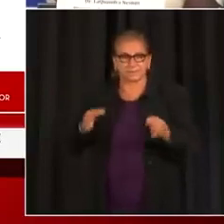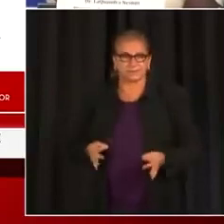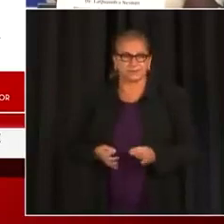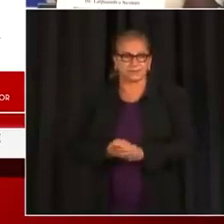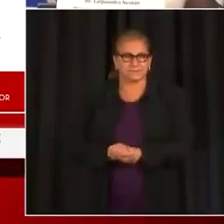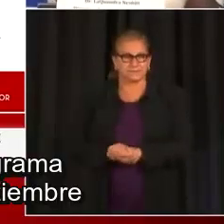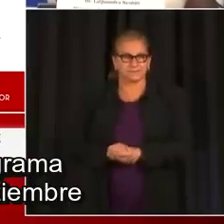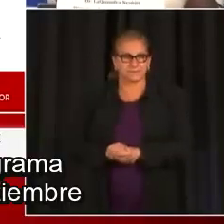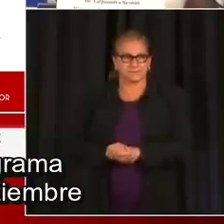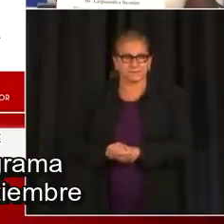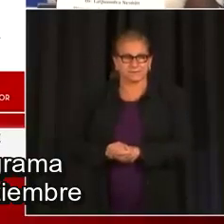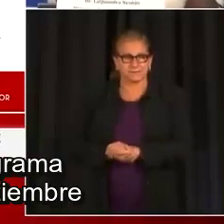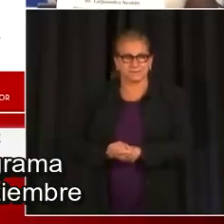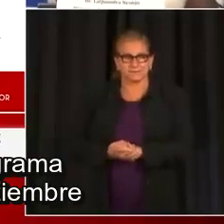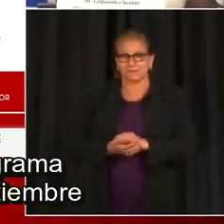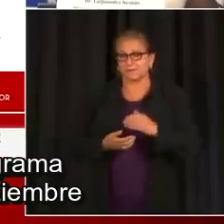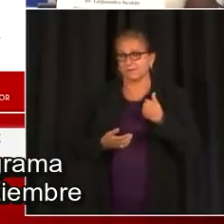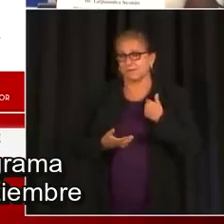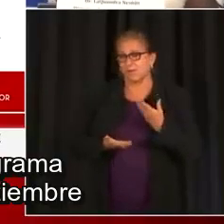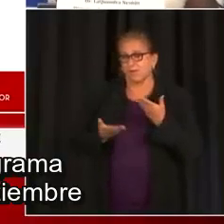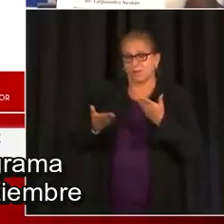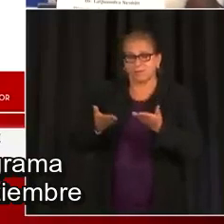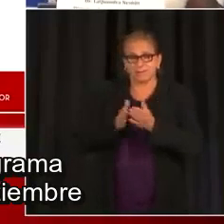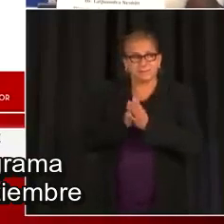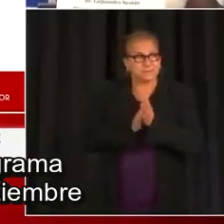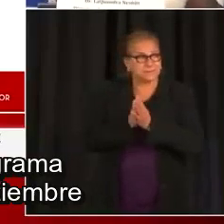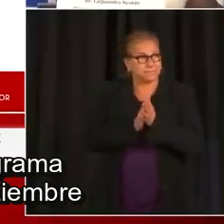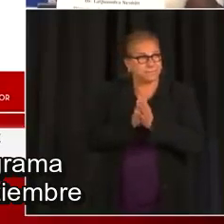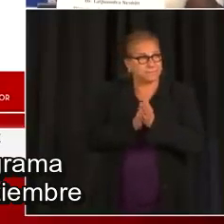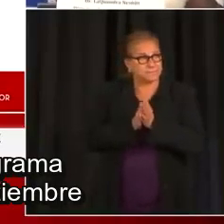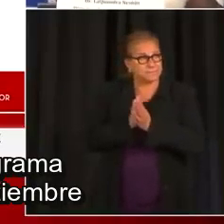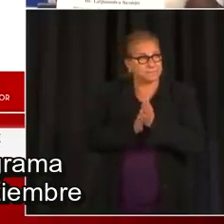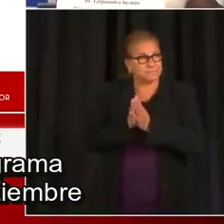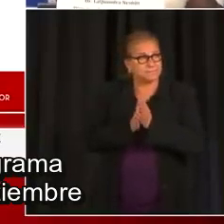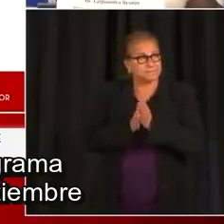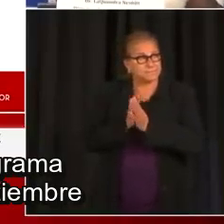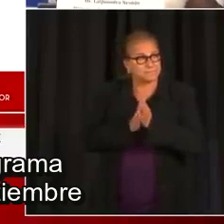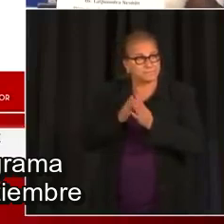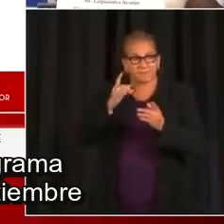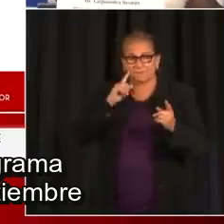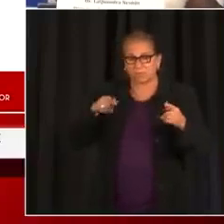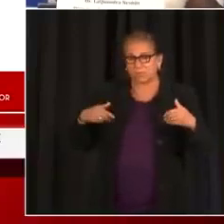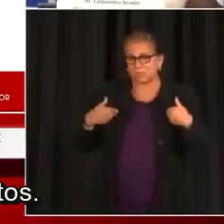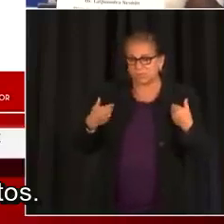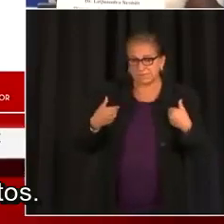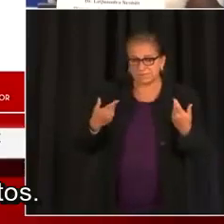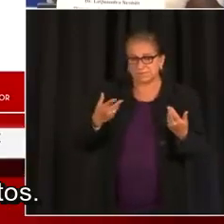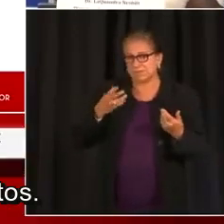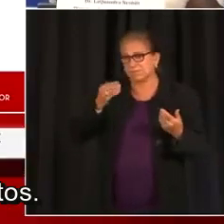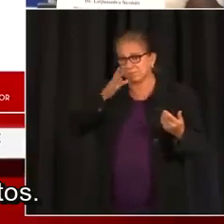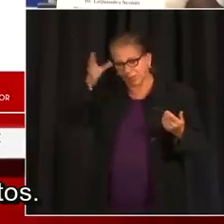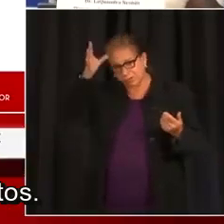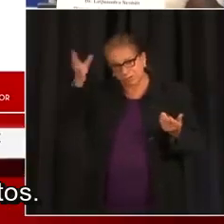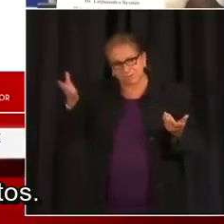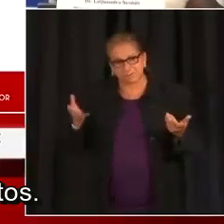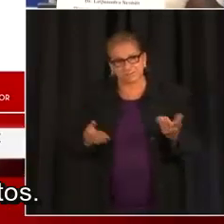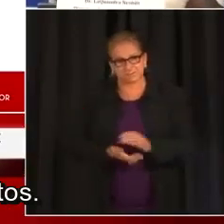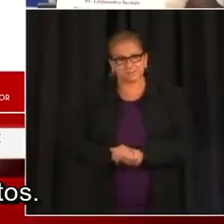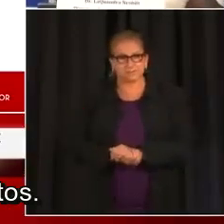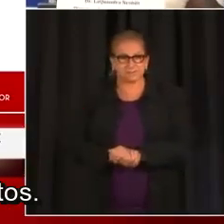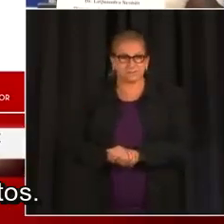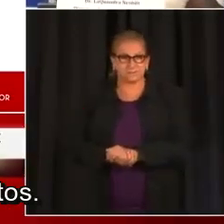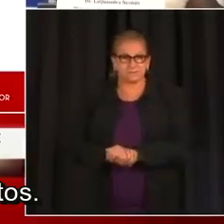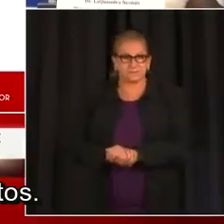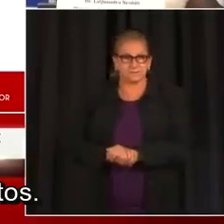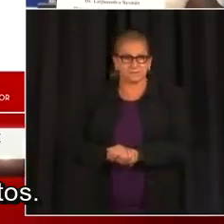y vamos a ver cómo funciona el programa de incentivos hasta septiembre, finales de septiembre. Y vamos a trabajar en los jóvenes y